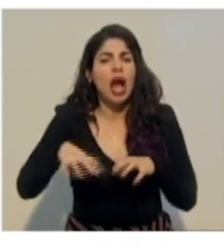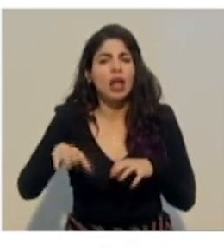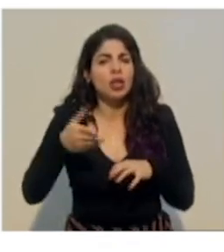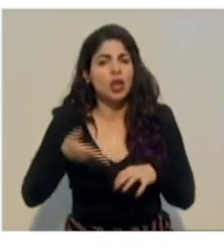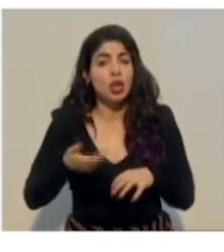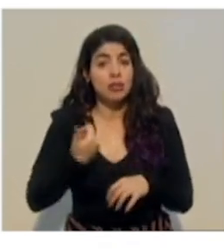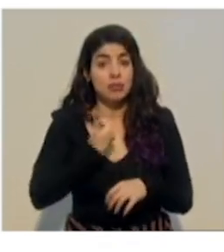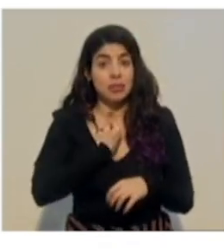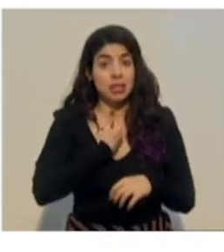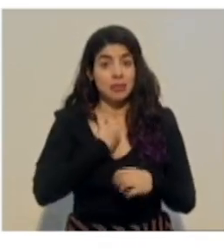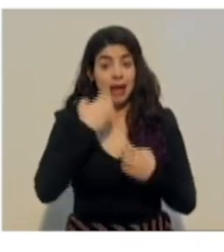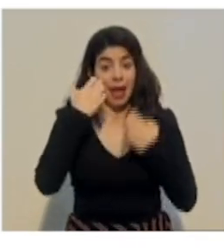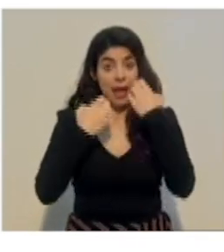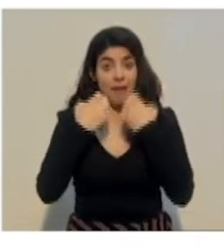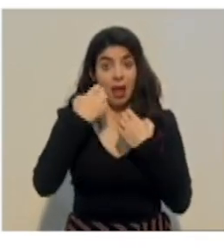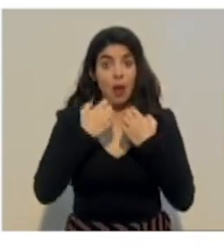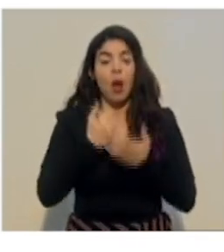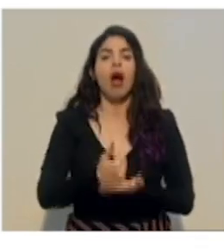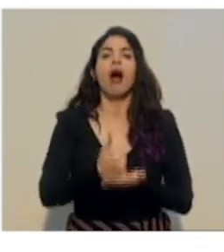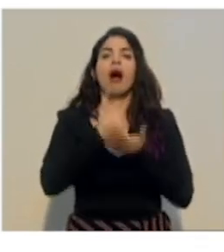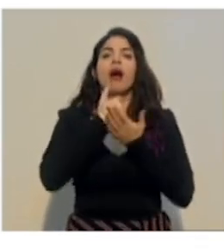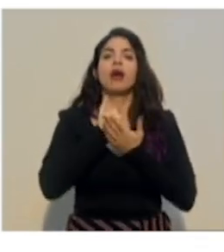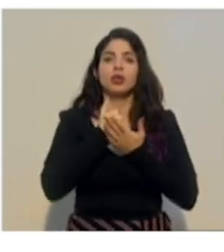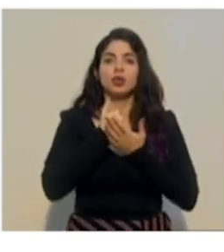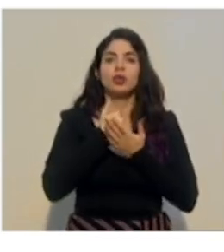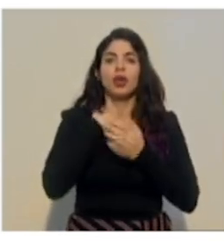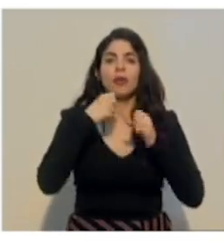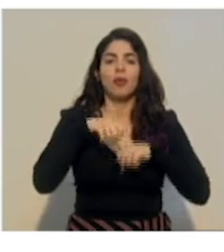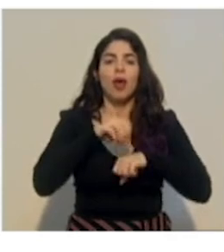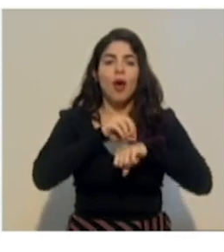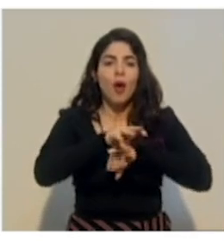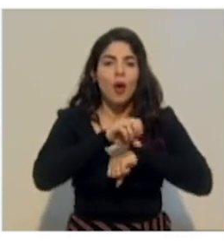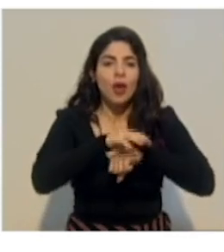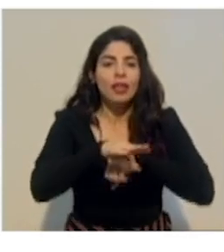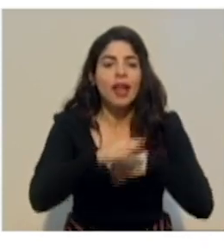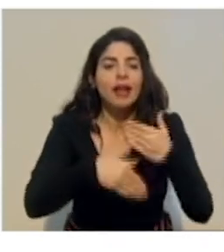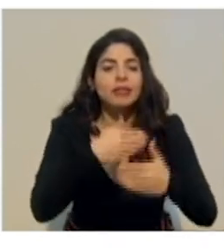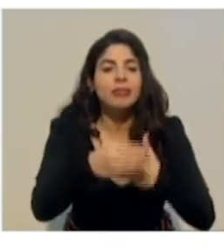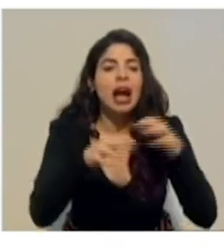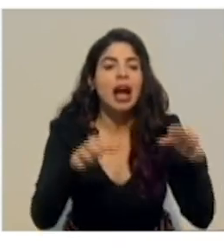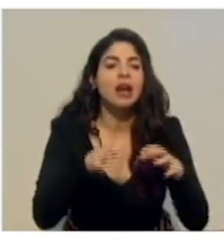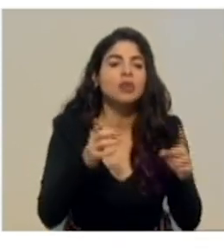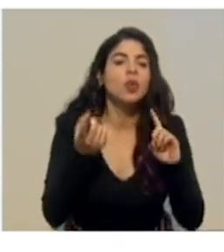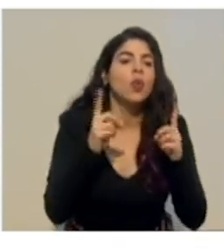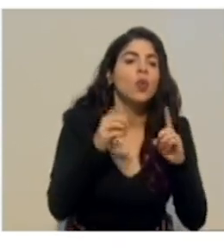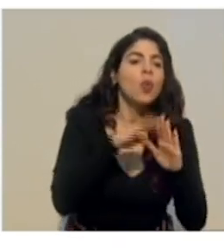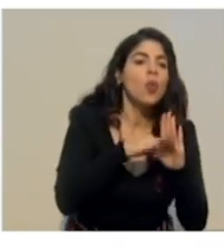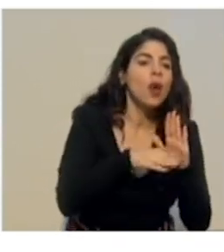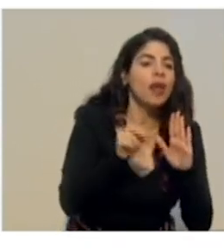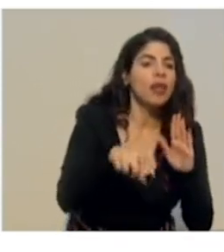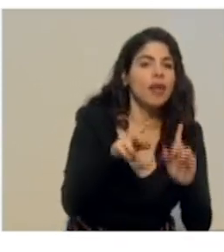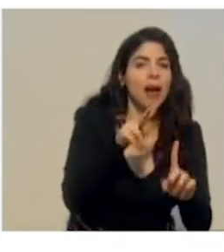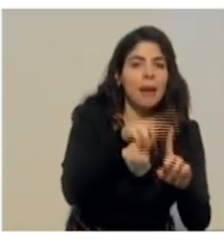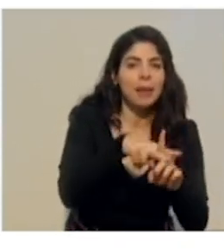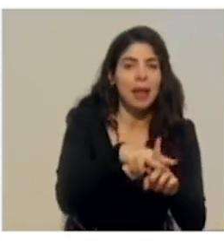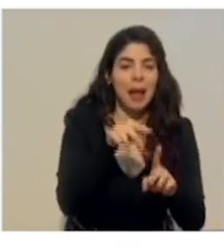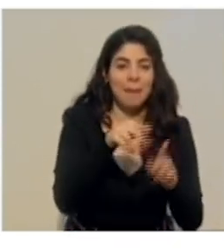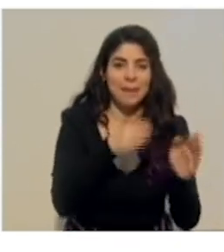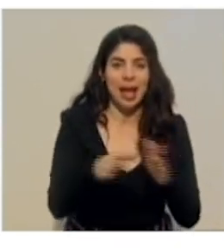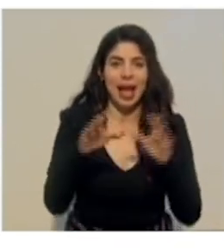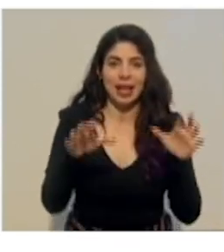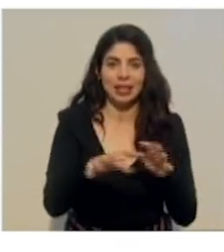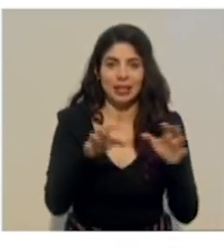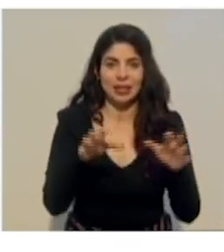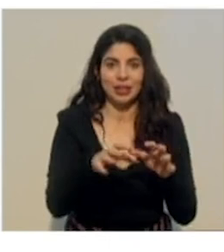va a permitir orientar de manera específica las líneas generales de acción que se van a implementar en el plan de acción, en el marco del plan de